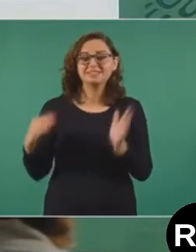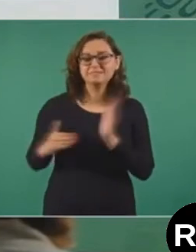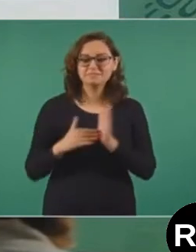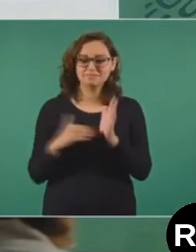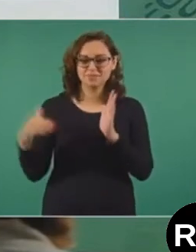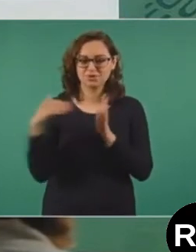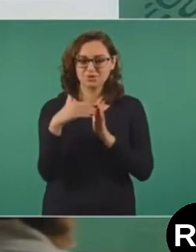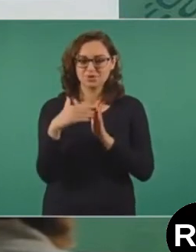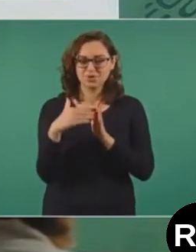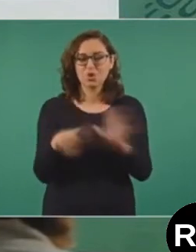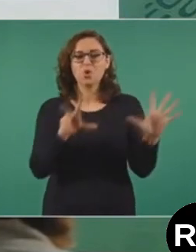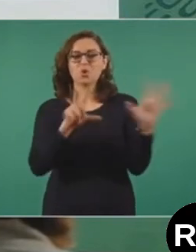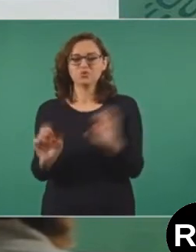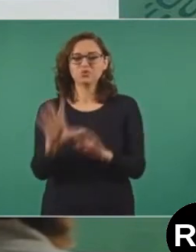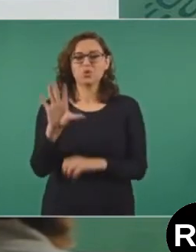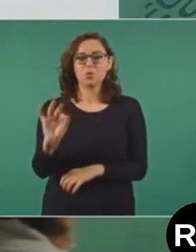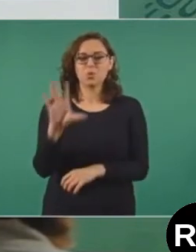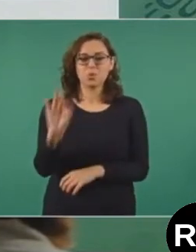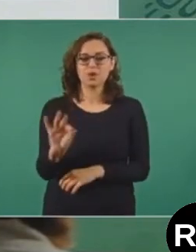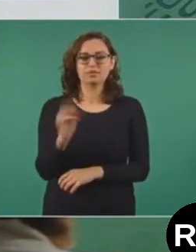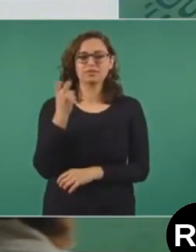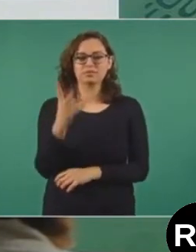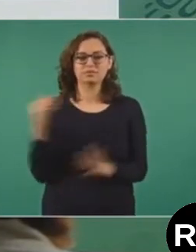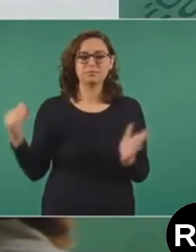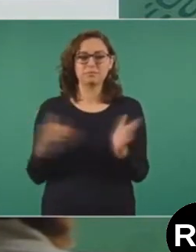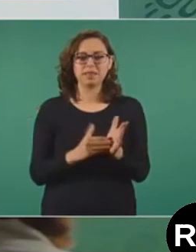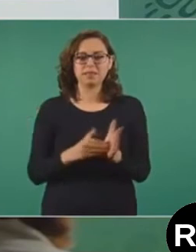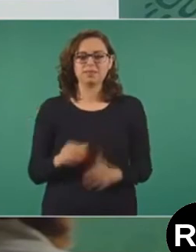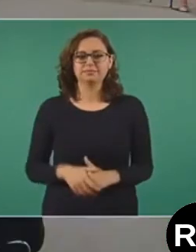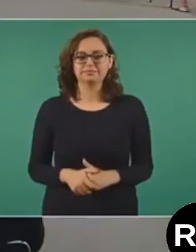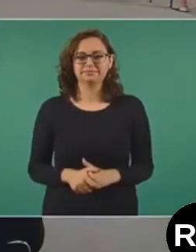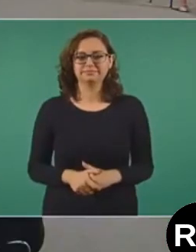842 mil.